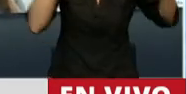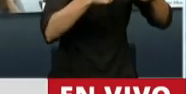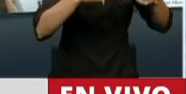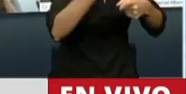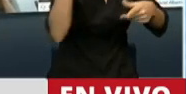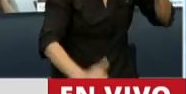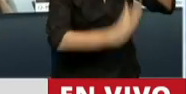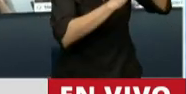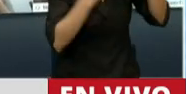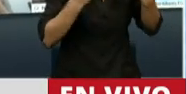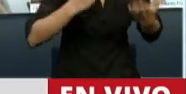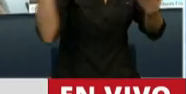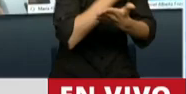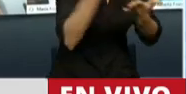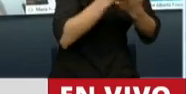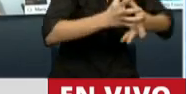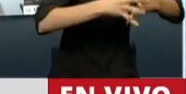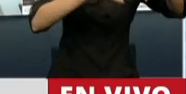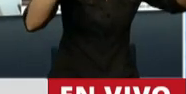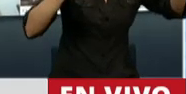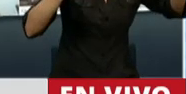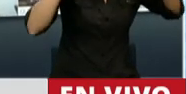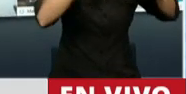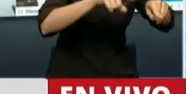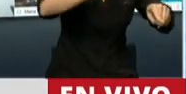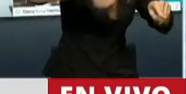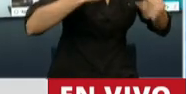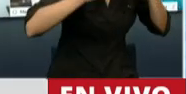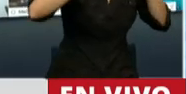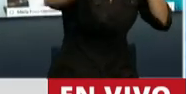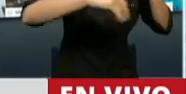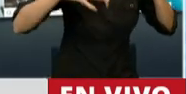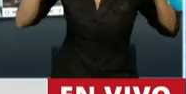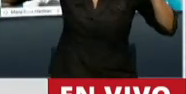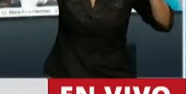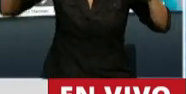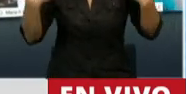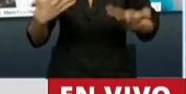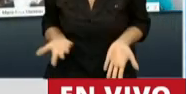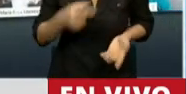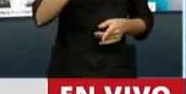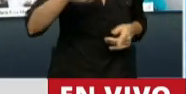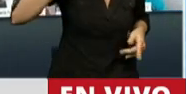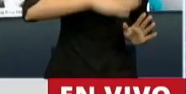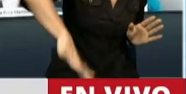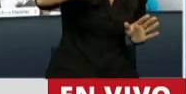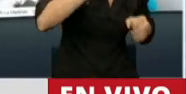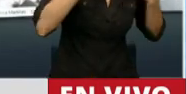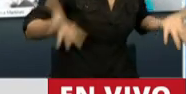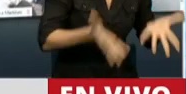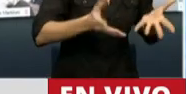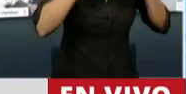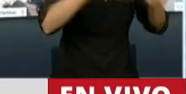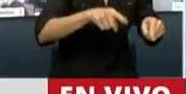que es la reactivación del aparato productivo y el mejoramiento de las condiciones de vida del pueblo argentino. Eso es una deuda sustentable para